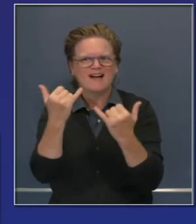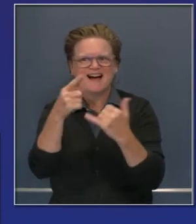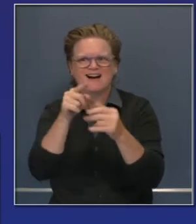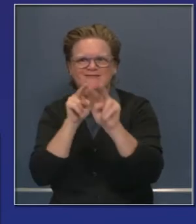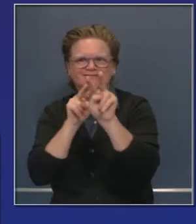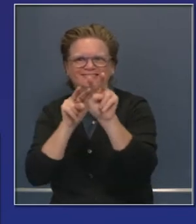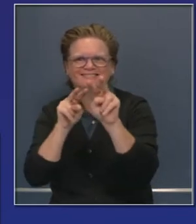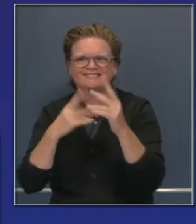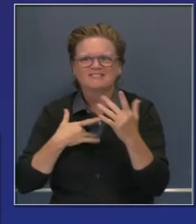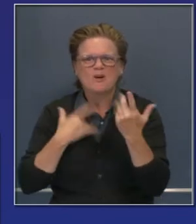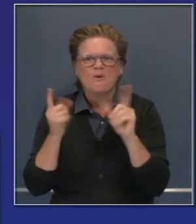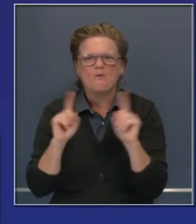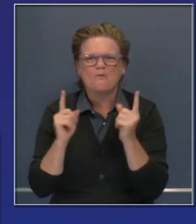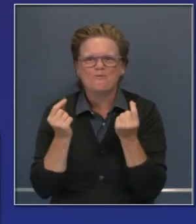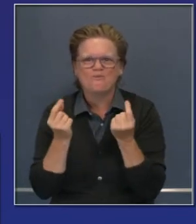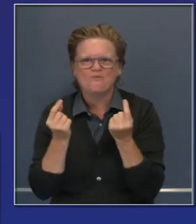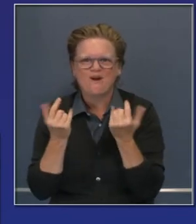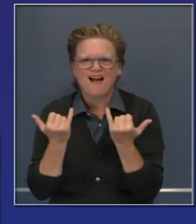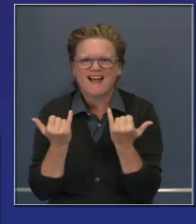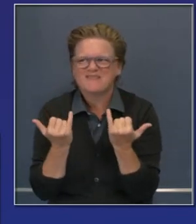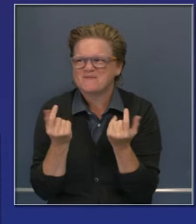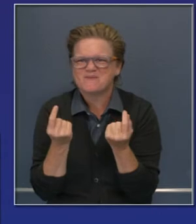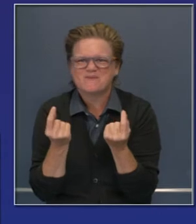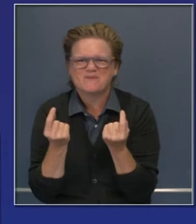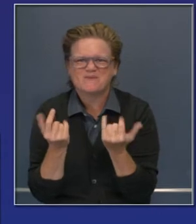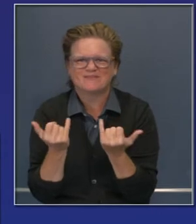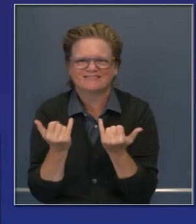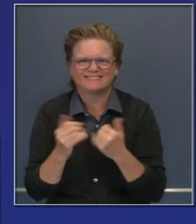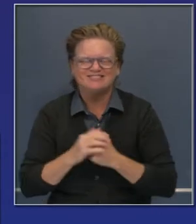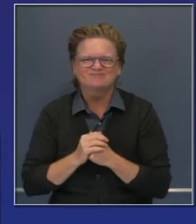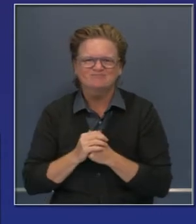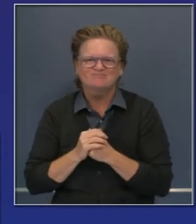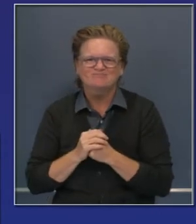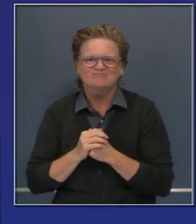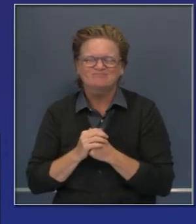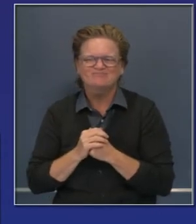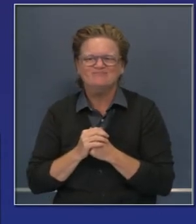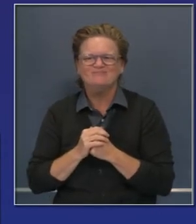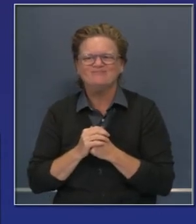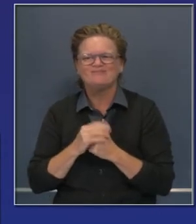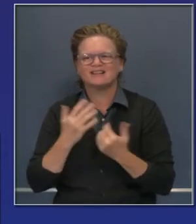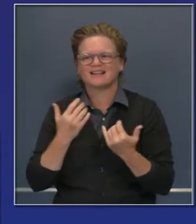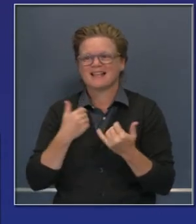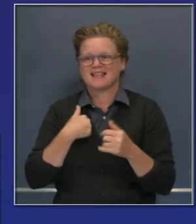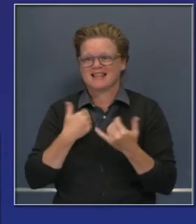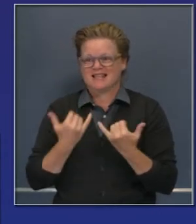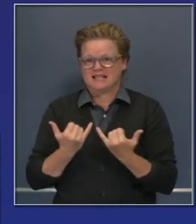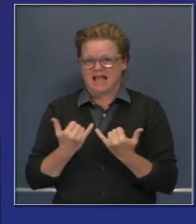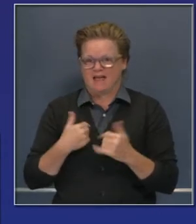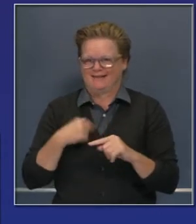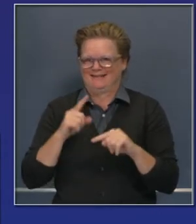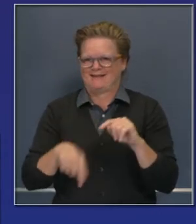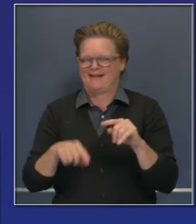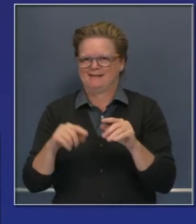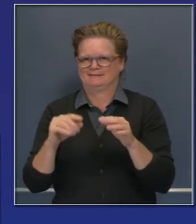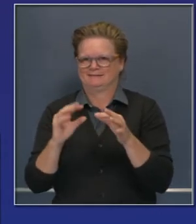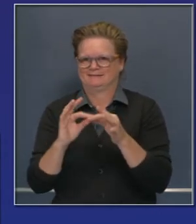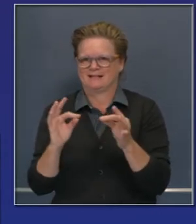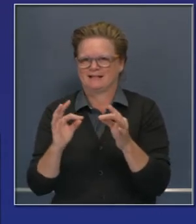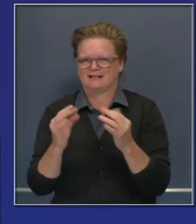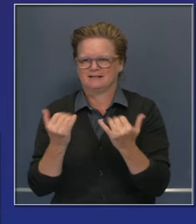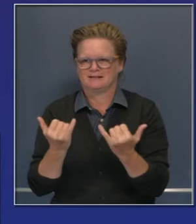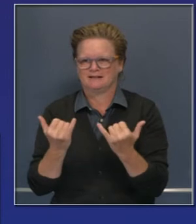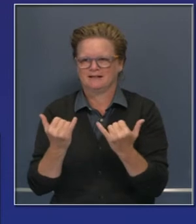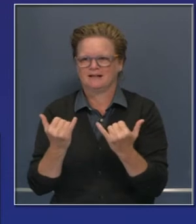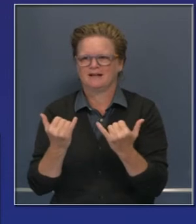un cambio. Estamos recolectando datos en tiempo real. Ahorita sería prematuro para mí en este momento